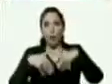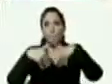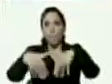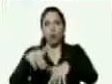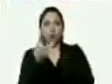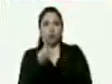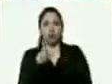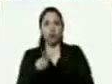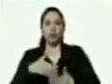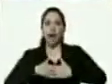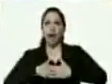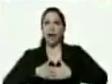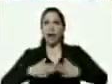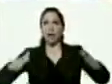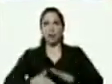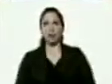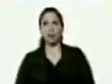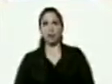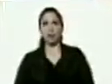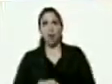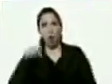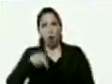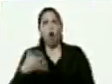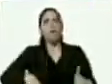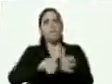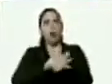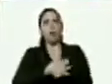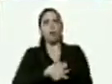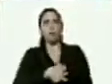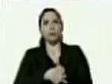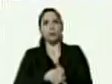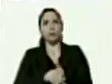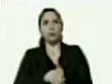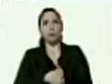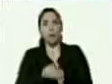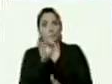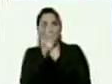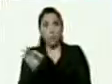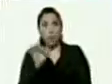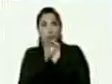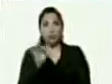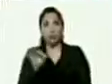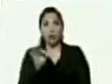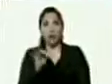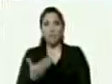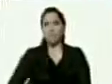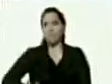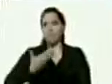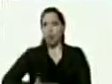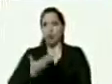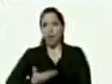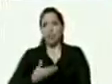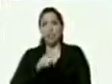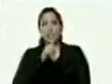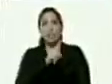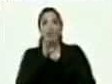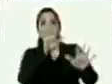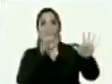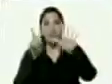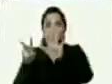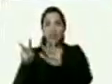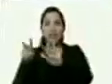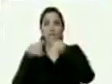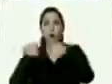para garantizar y hoy le afirmo presidente que un porcentaje sustancioso de esos 117 votos